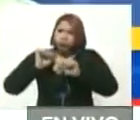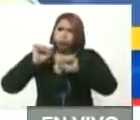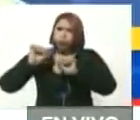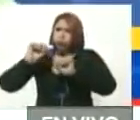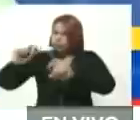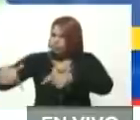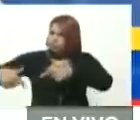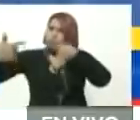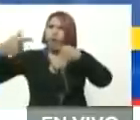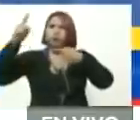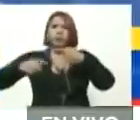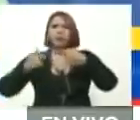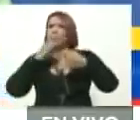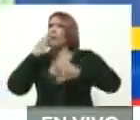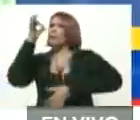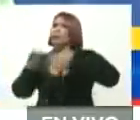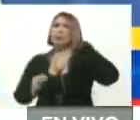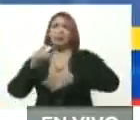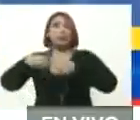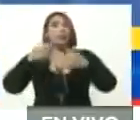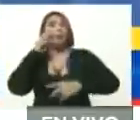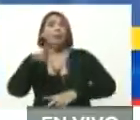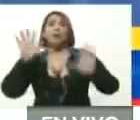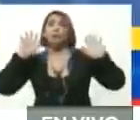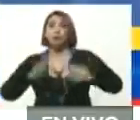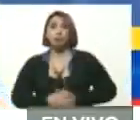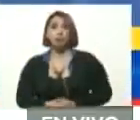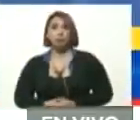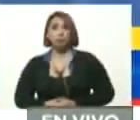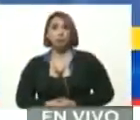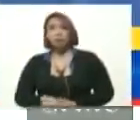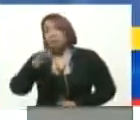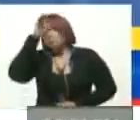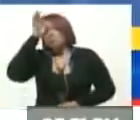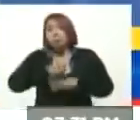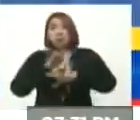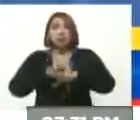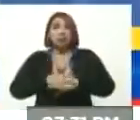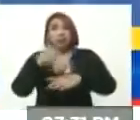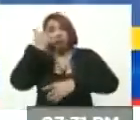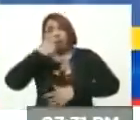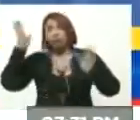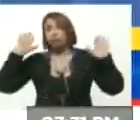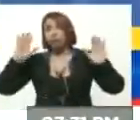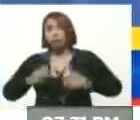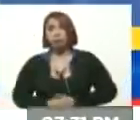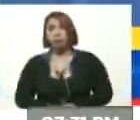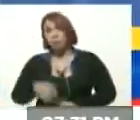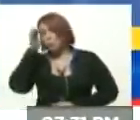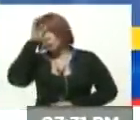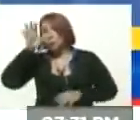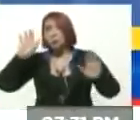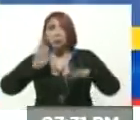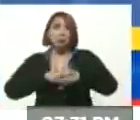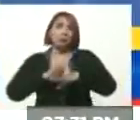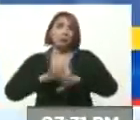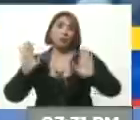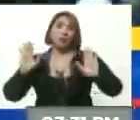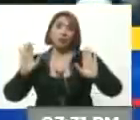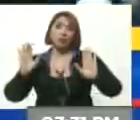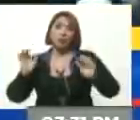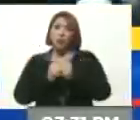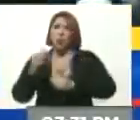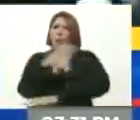enfrentando la injusticia. Después veremos. No sé qué va a pasar, te lo digo con sinceridad, Boris. No sé qué va a pasar con esa